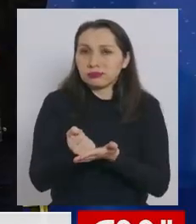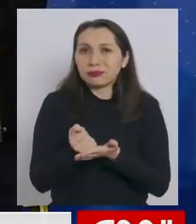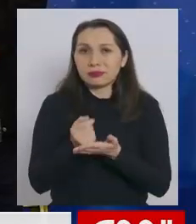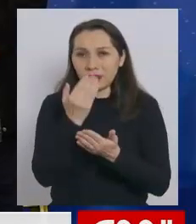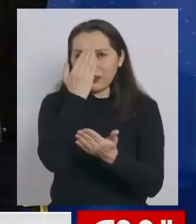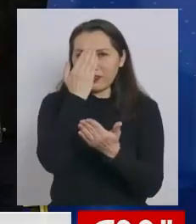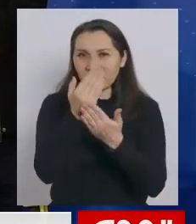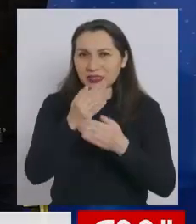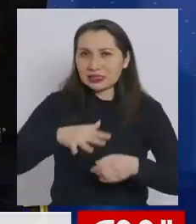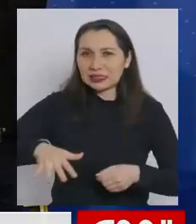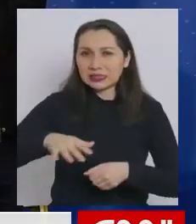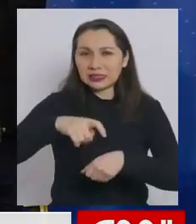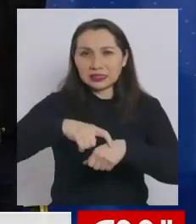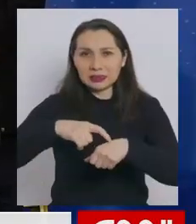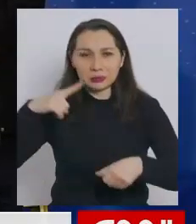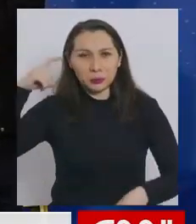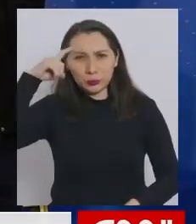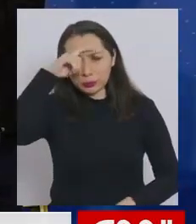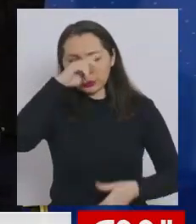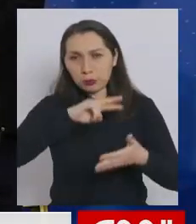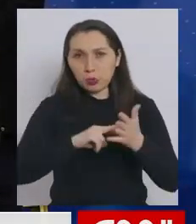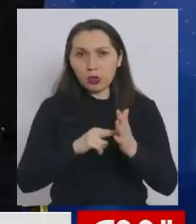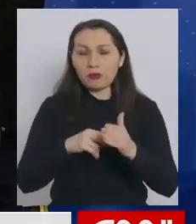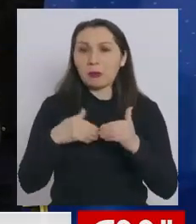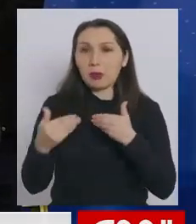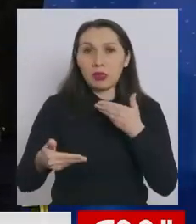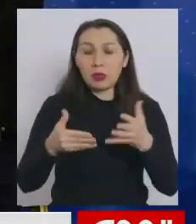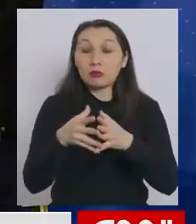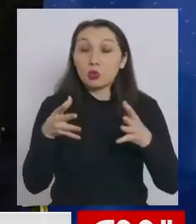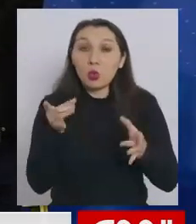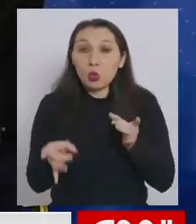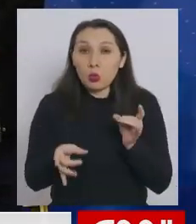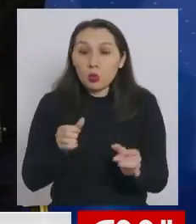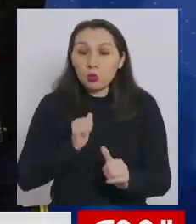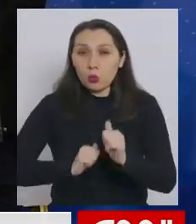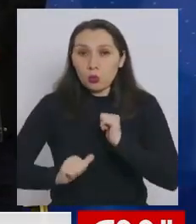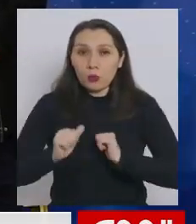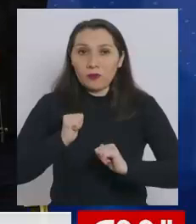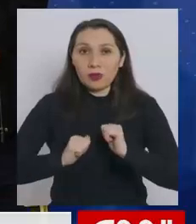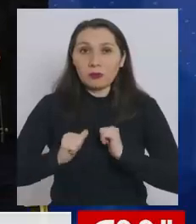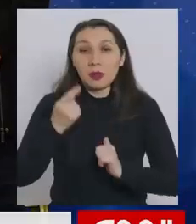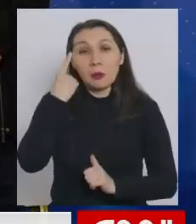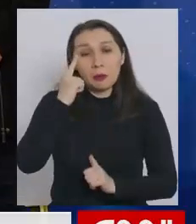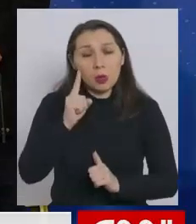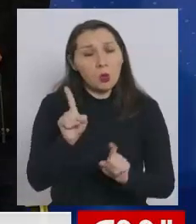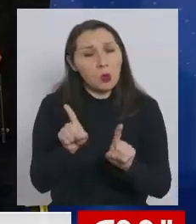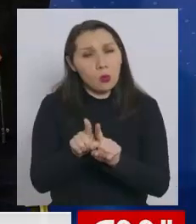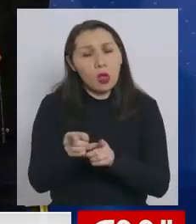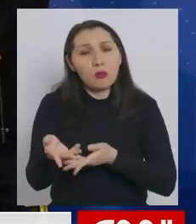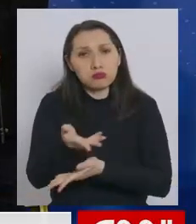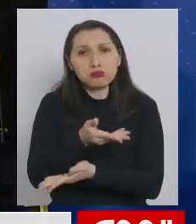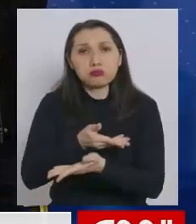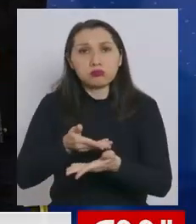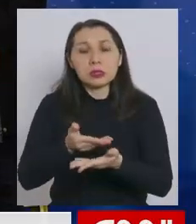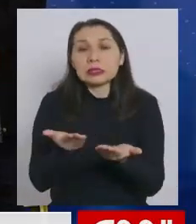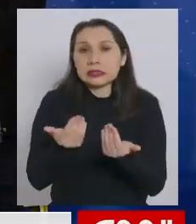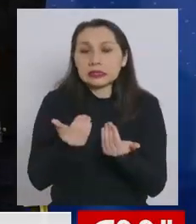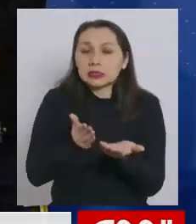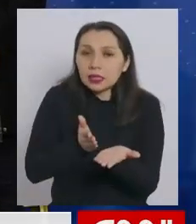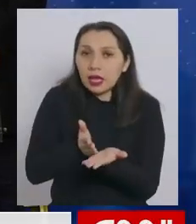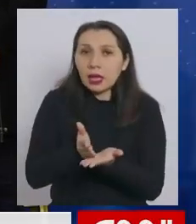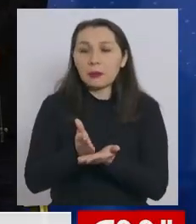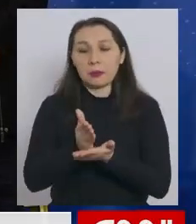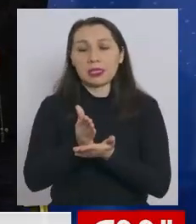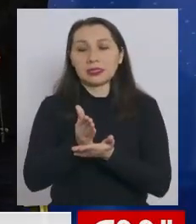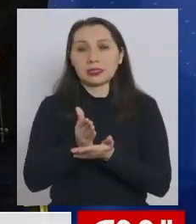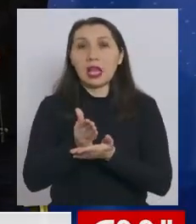enfrentar estos tiempos de adversidad que han generado tanto dolor y sufrimiento. Pero comparto la necesidad de empezar